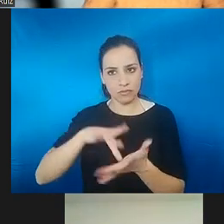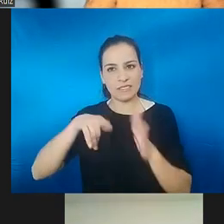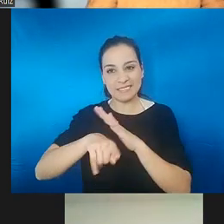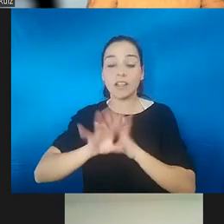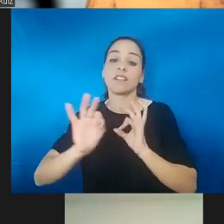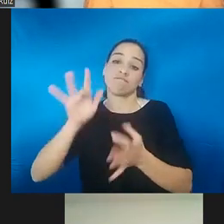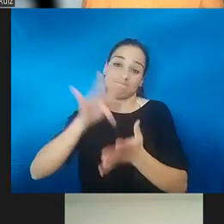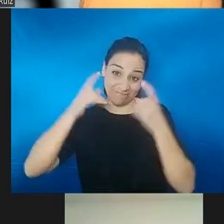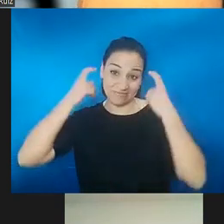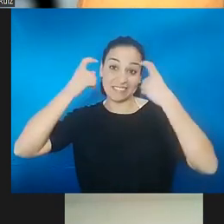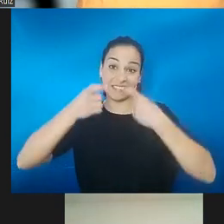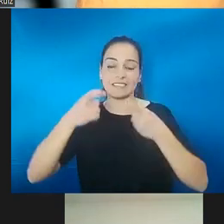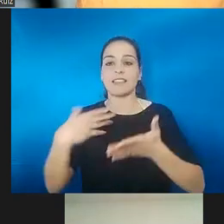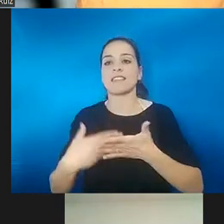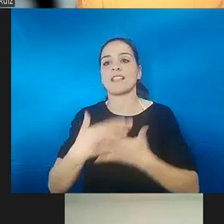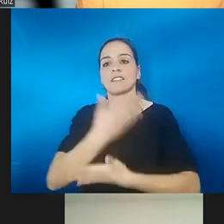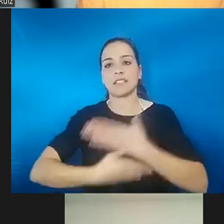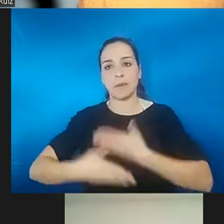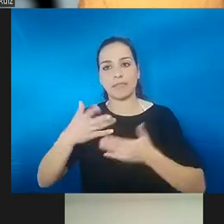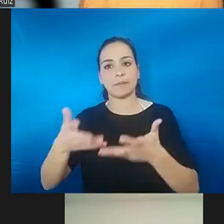el certificado de discapacidad.